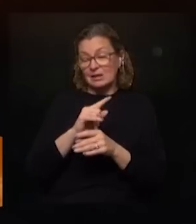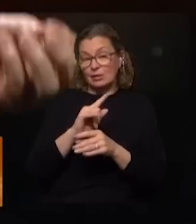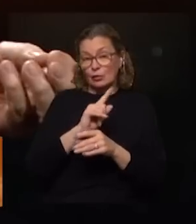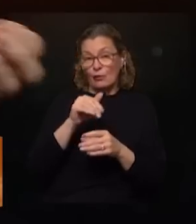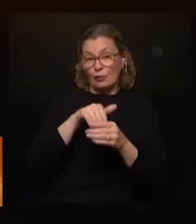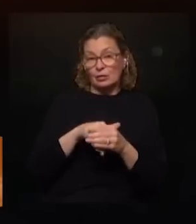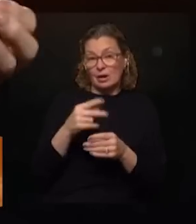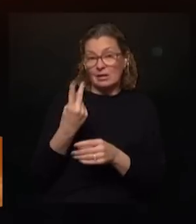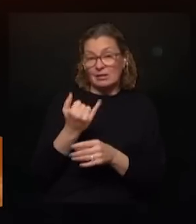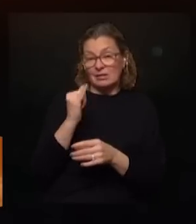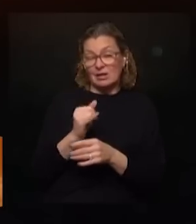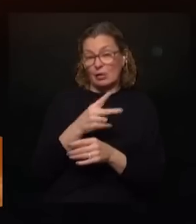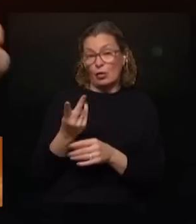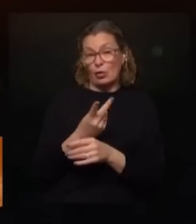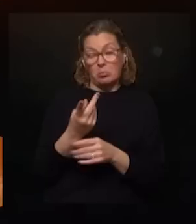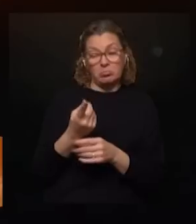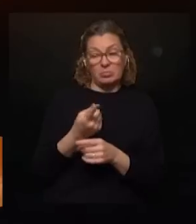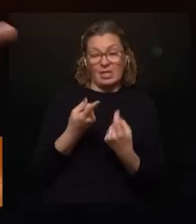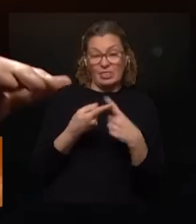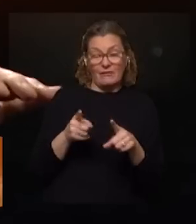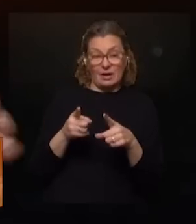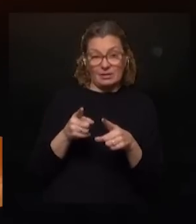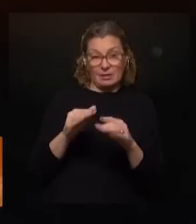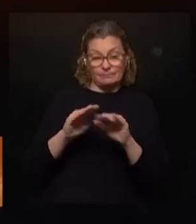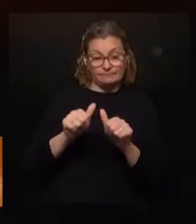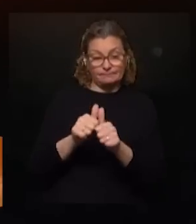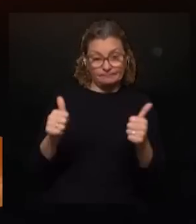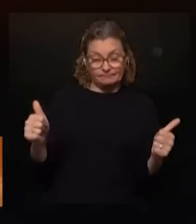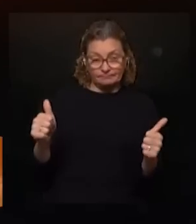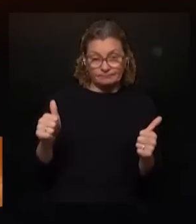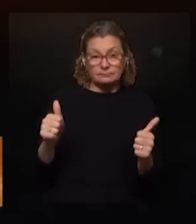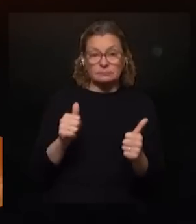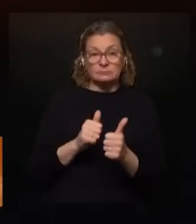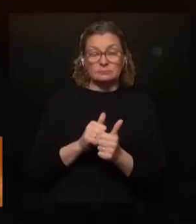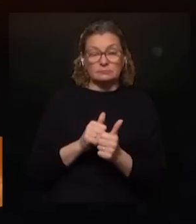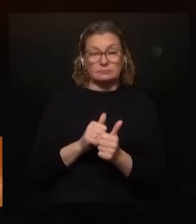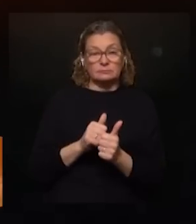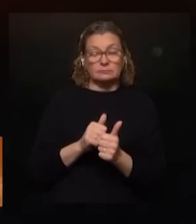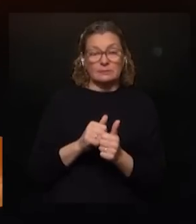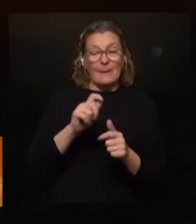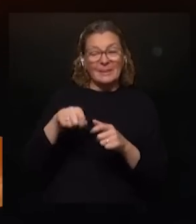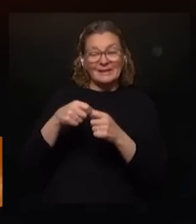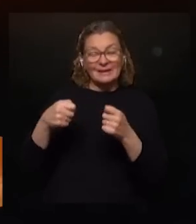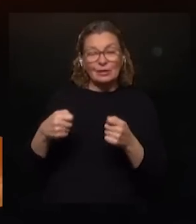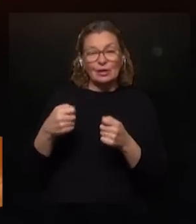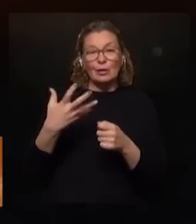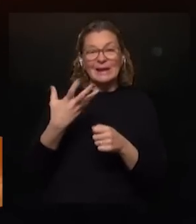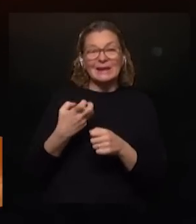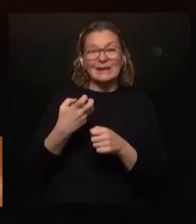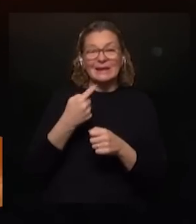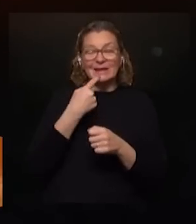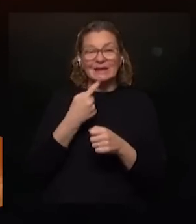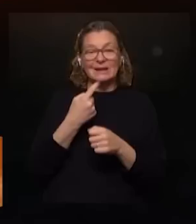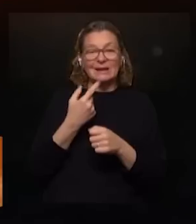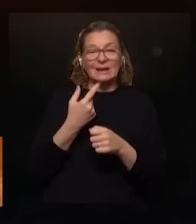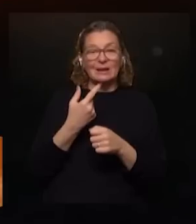sí en los dos son dos plebiscitos separados el del PIT-CNT lo que tiene es que todavía